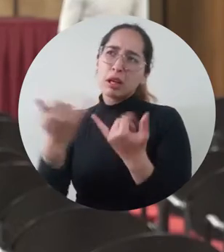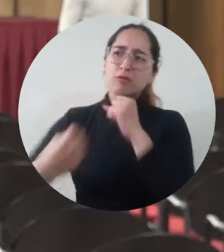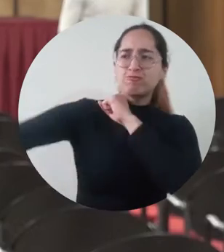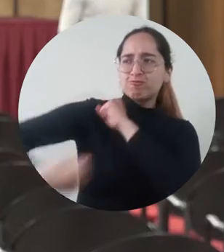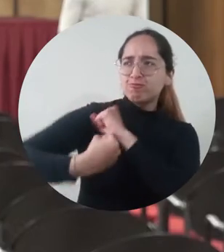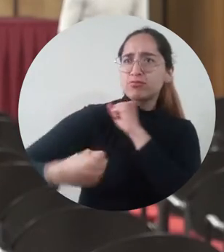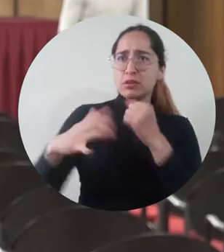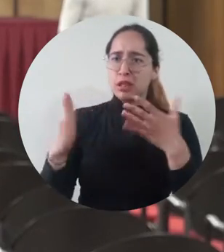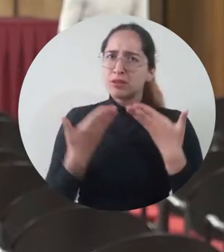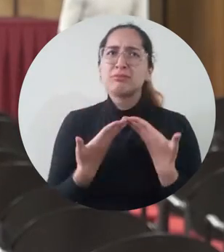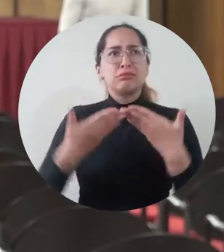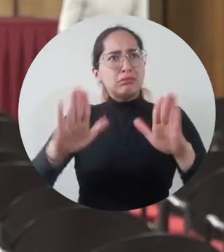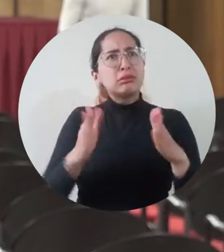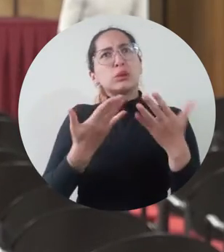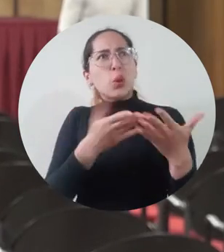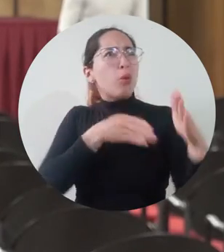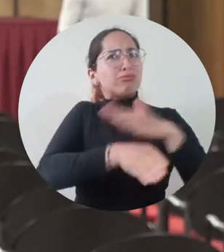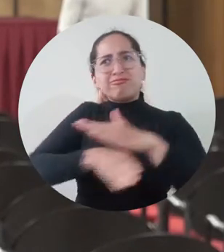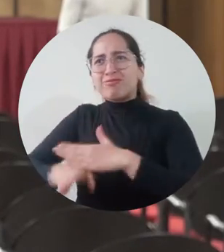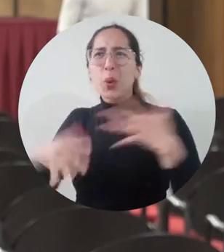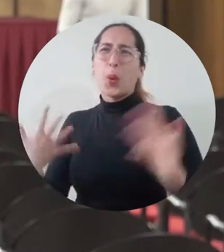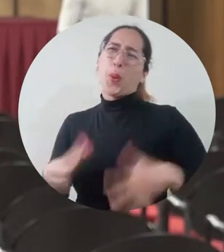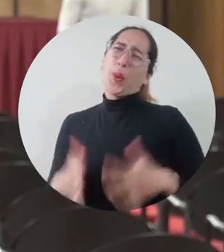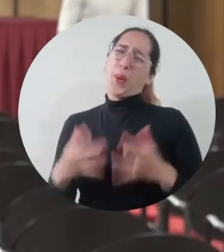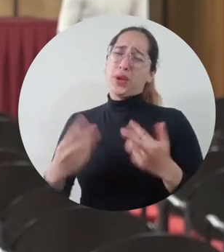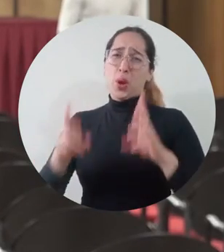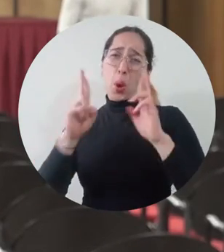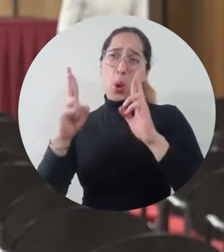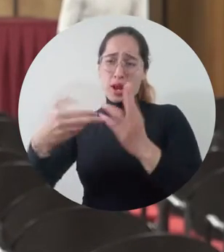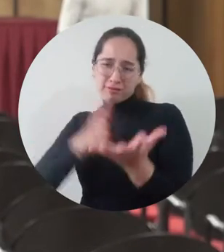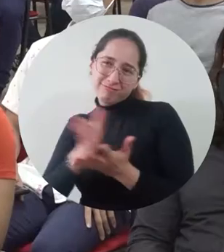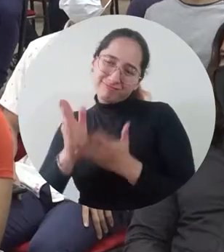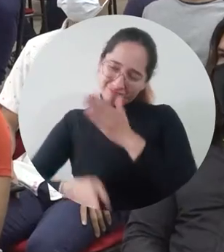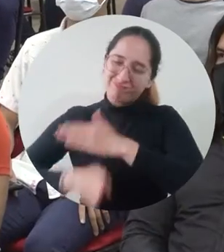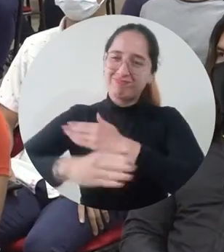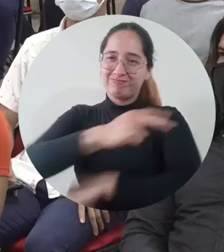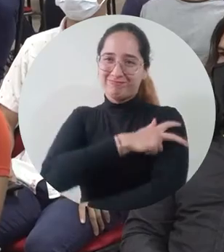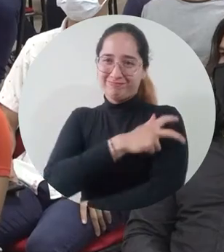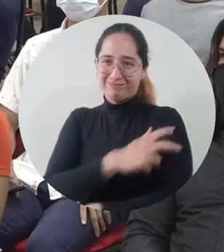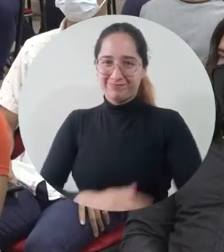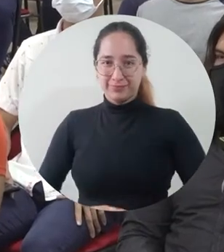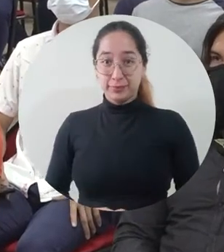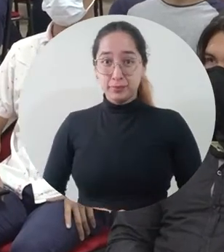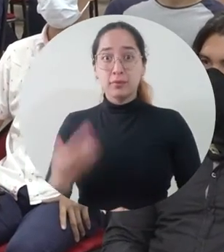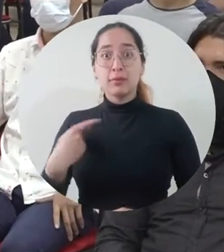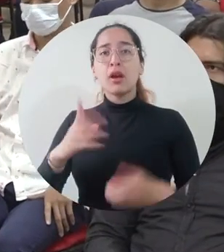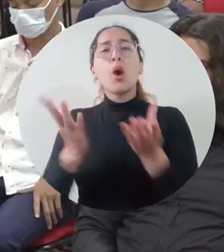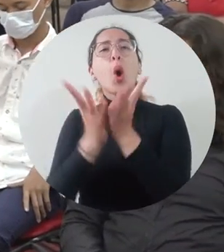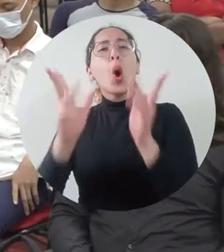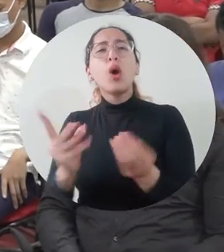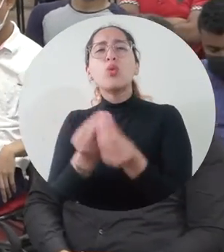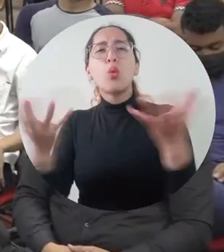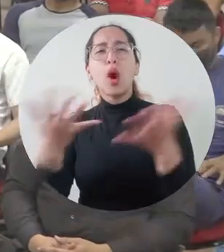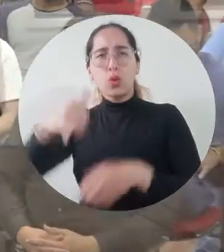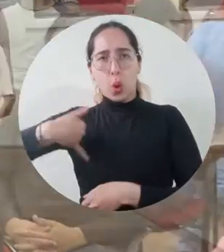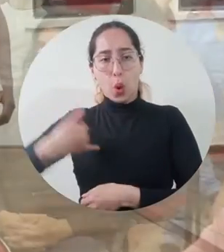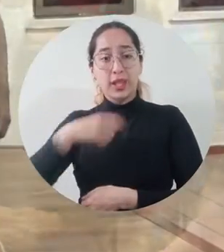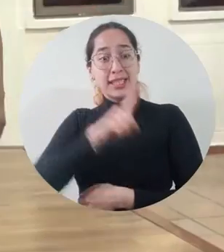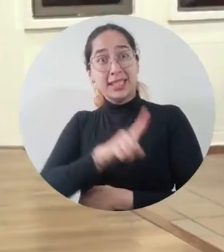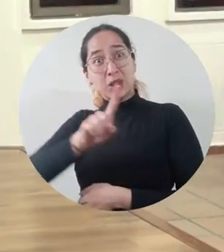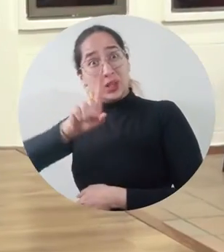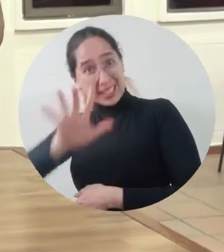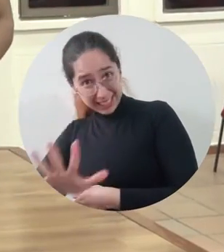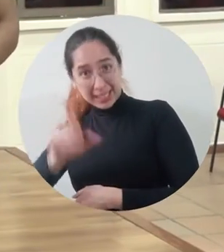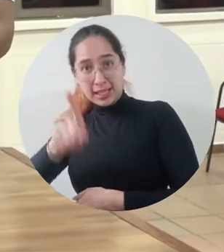mucho las puertas y de verdad que ojalá que este programa siga cedando. Fueron 115 jóvenes monitores académicos que recibieron